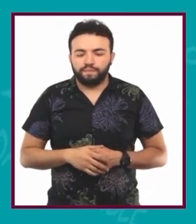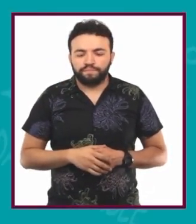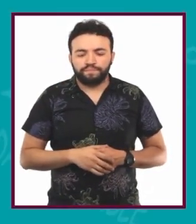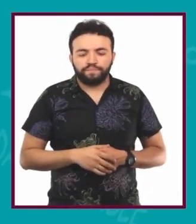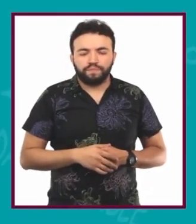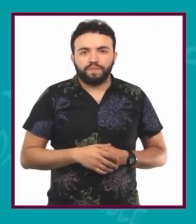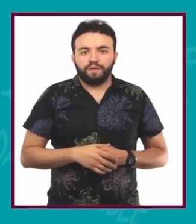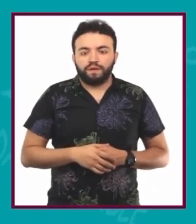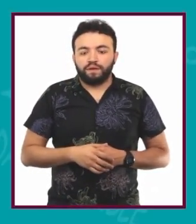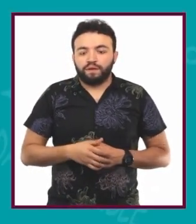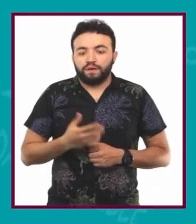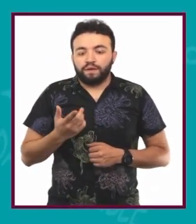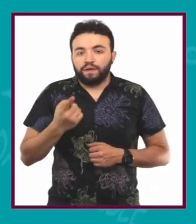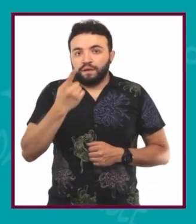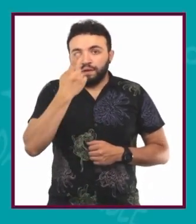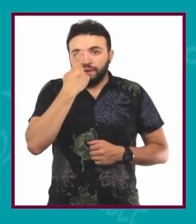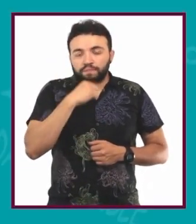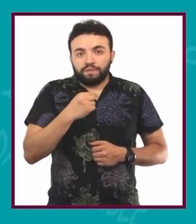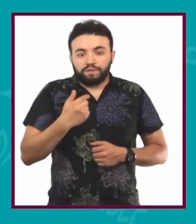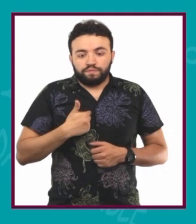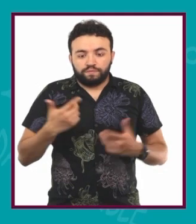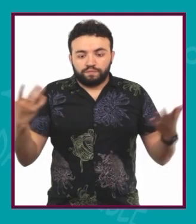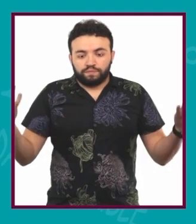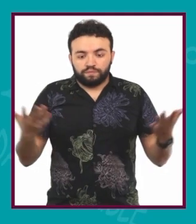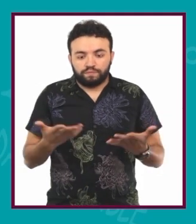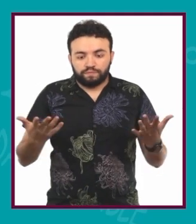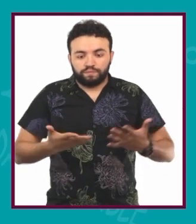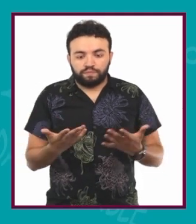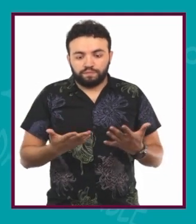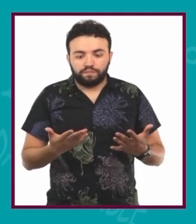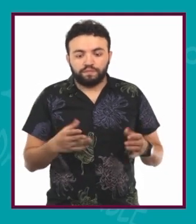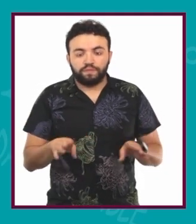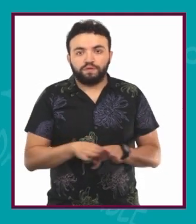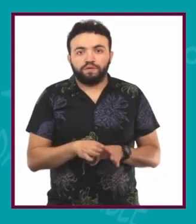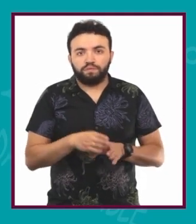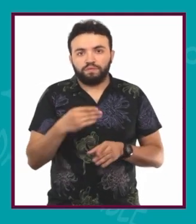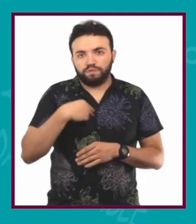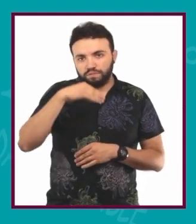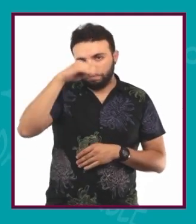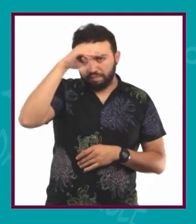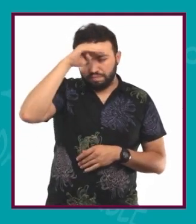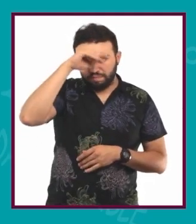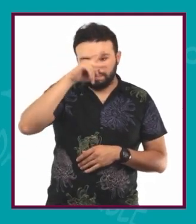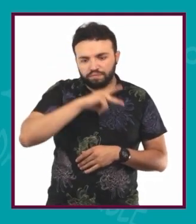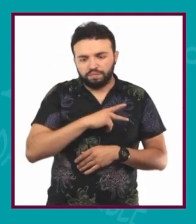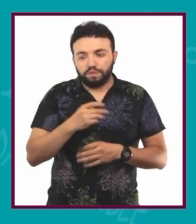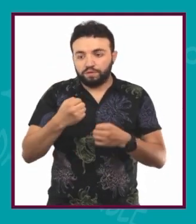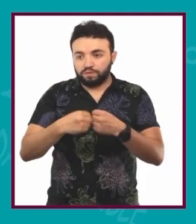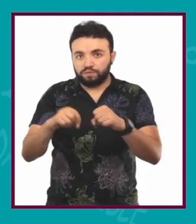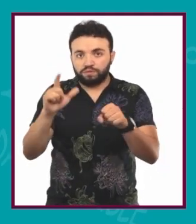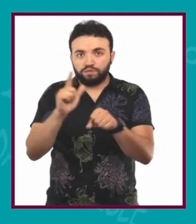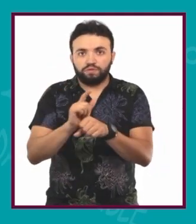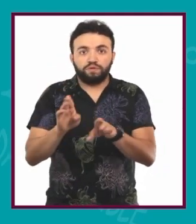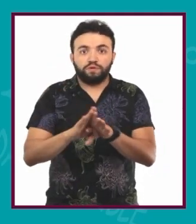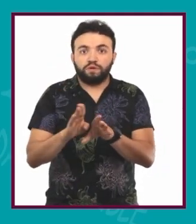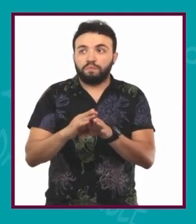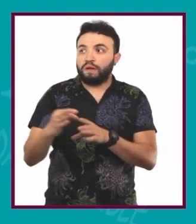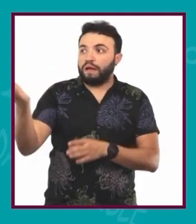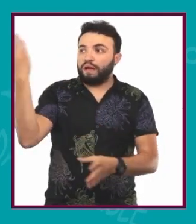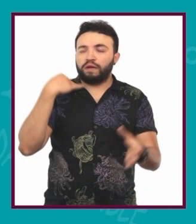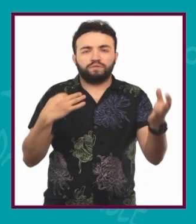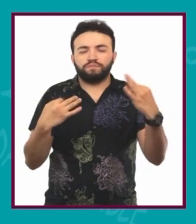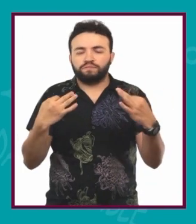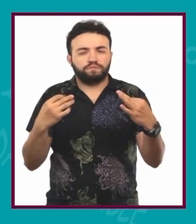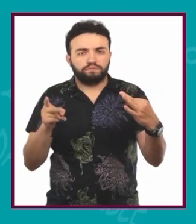Es la capacidad para establecer lo que hacemos a partir de un análisis sin que la sociedad nos venga a imponer algo.